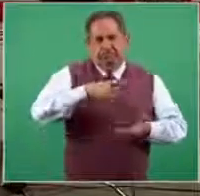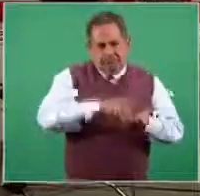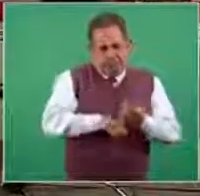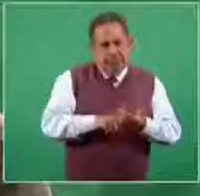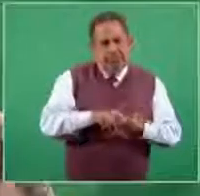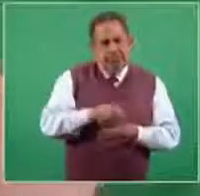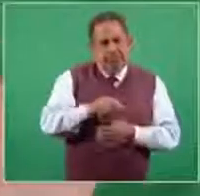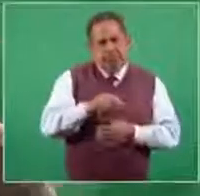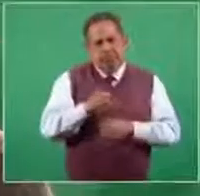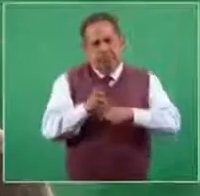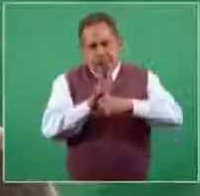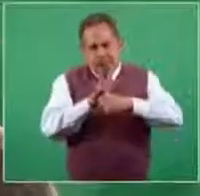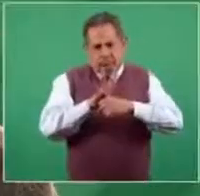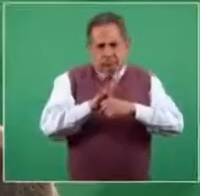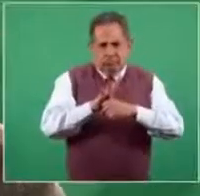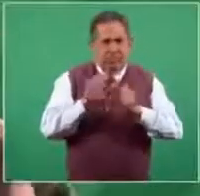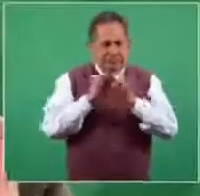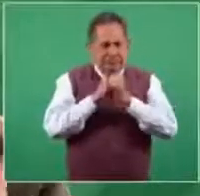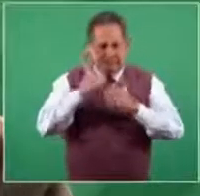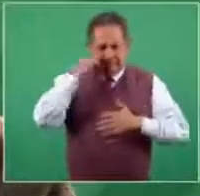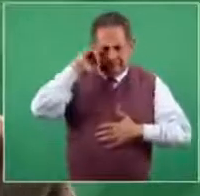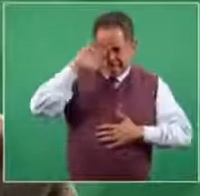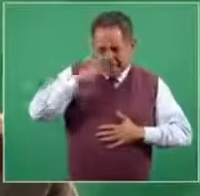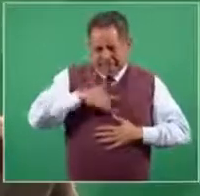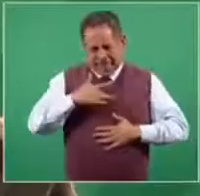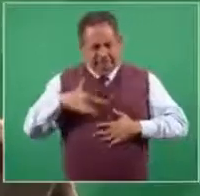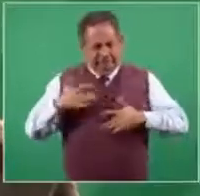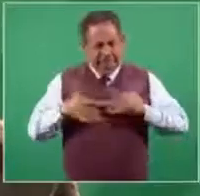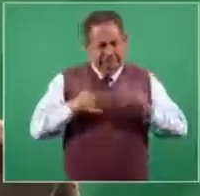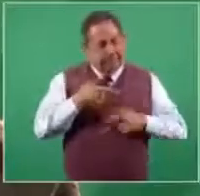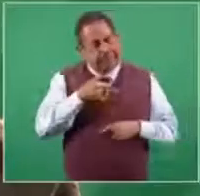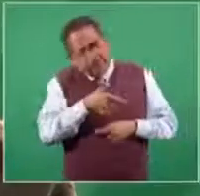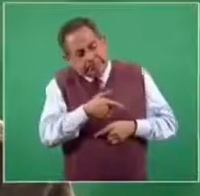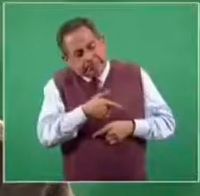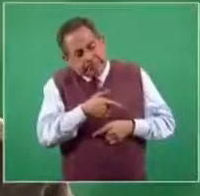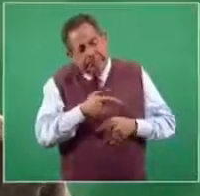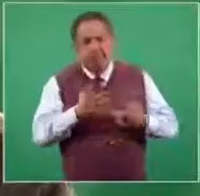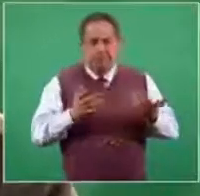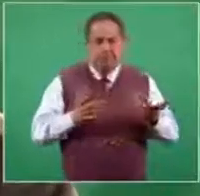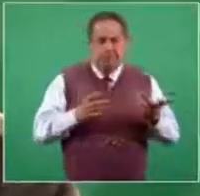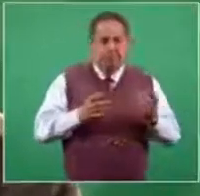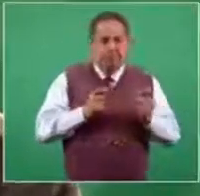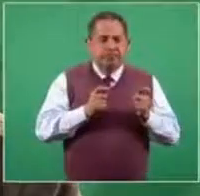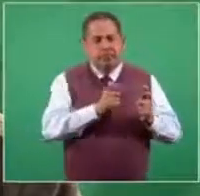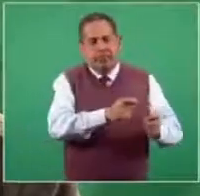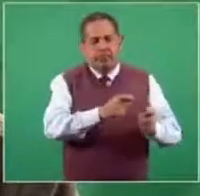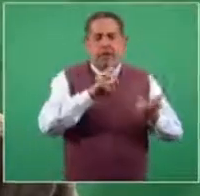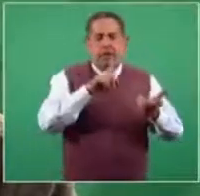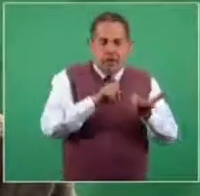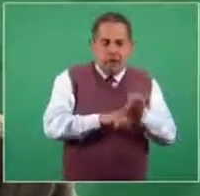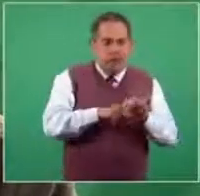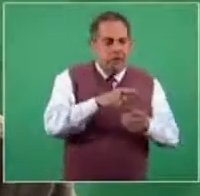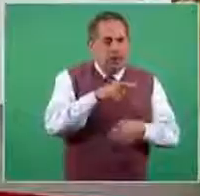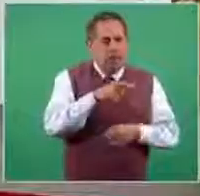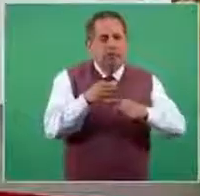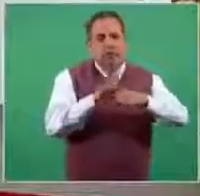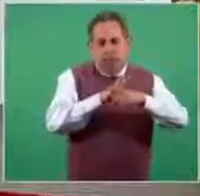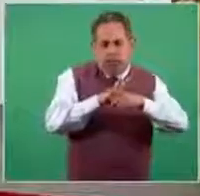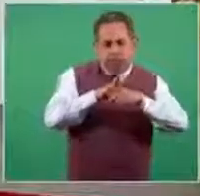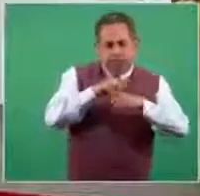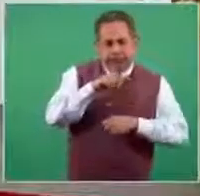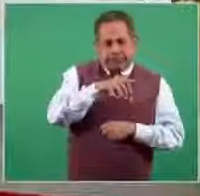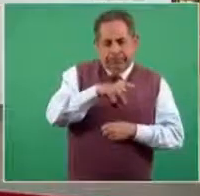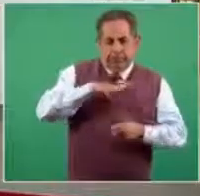SARS-CoV-2, que acompañada de los síntomas establece el diagnóstico clínico-laboratorial de COVID-19.